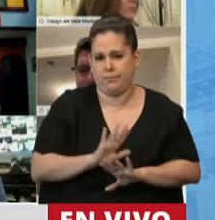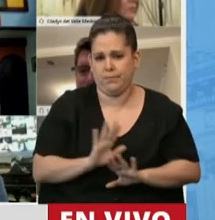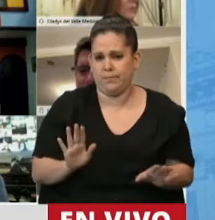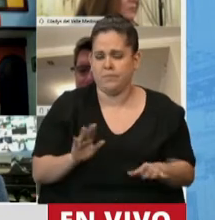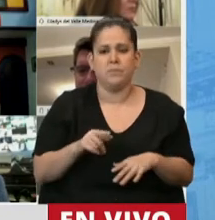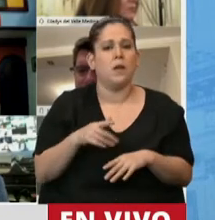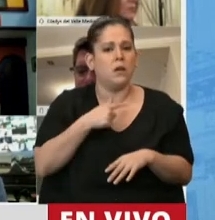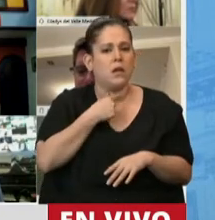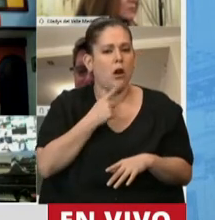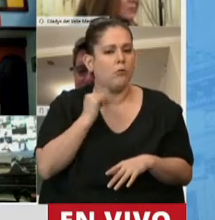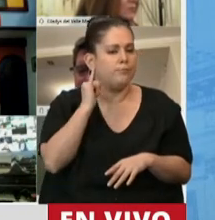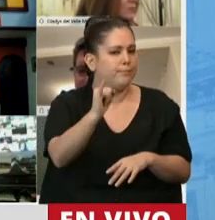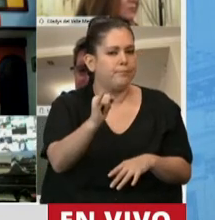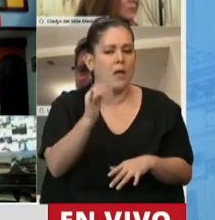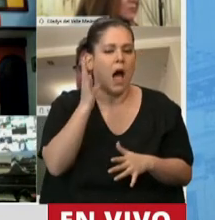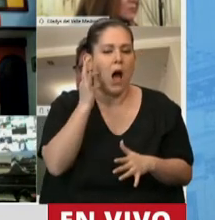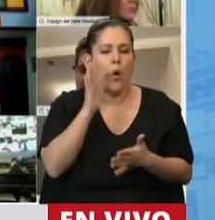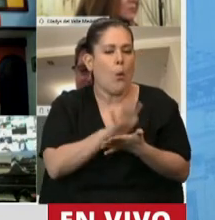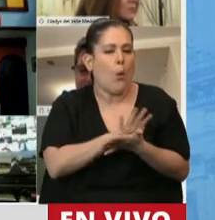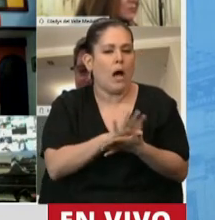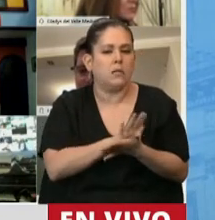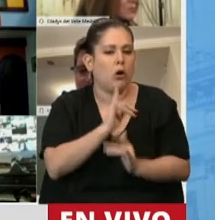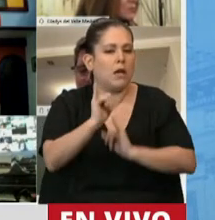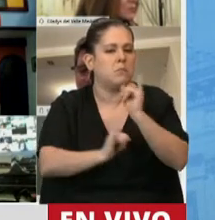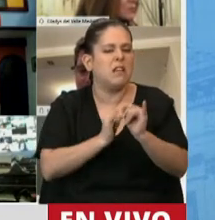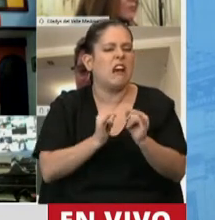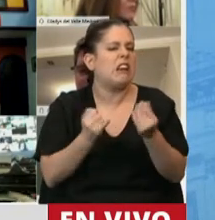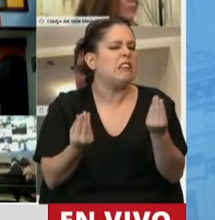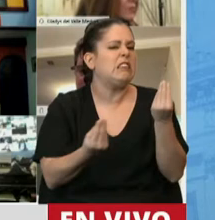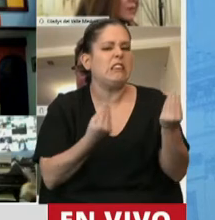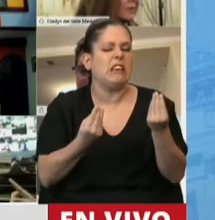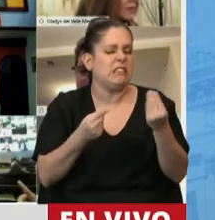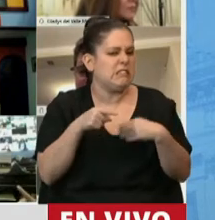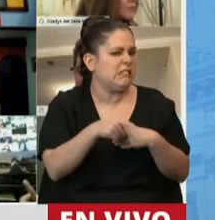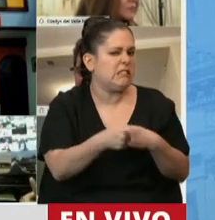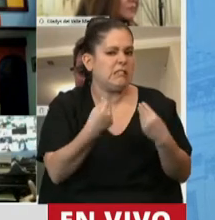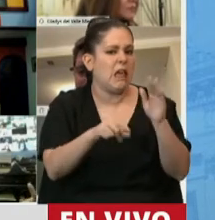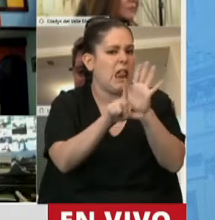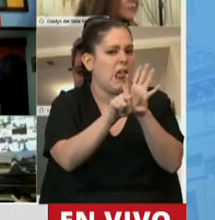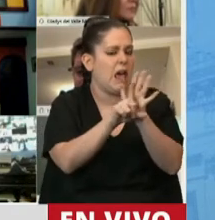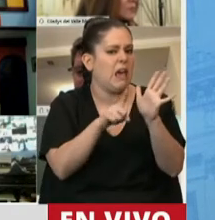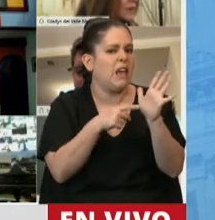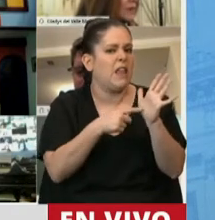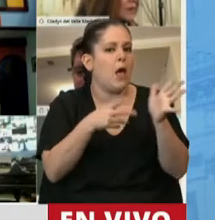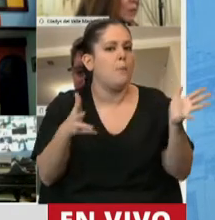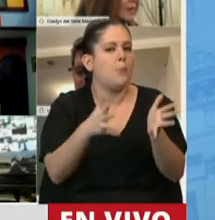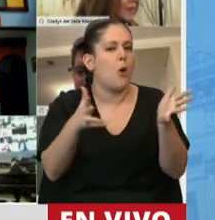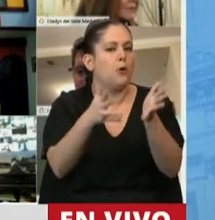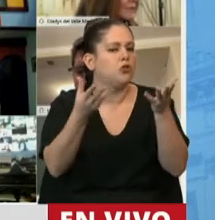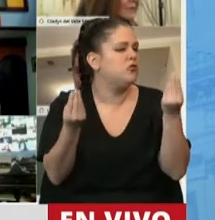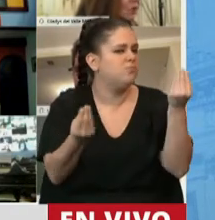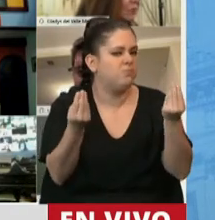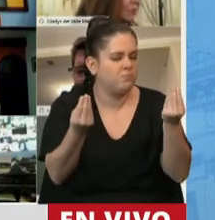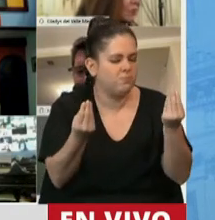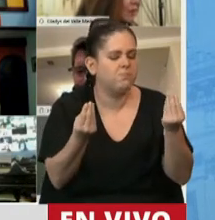muy básica sobre cómo funciona la economía, y esto se llama, es una ley de promoción, pero se llama economía del conocimiento.